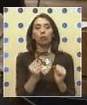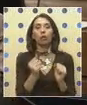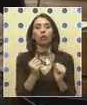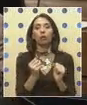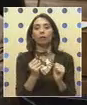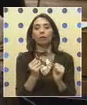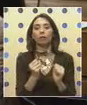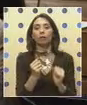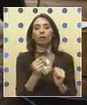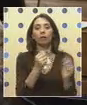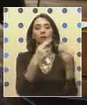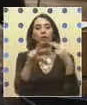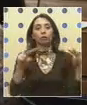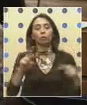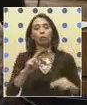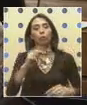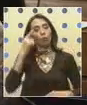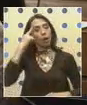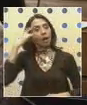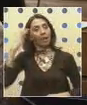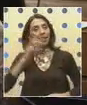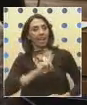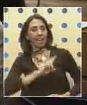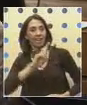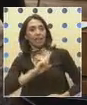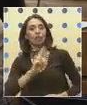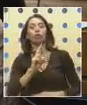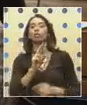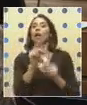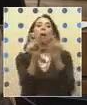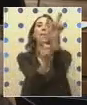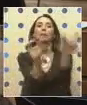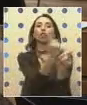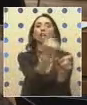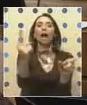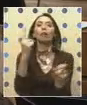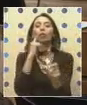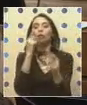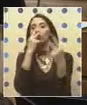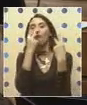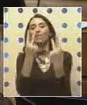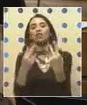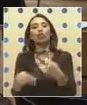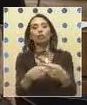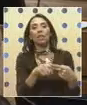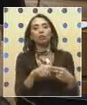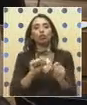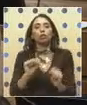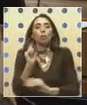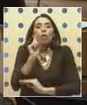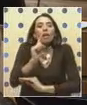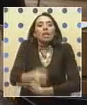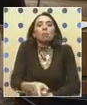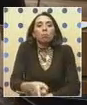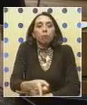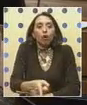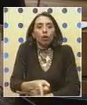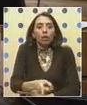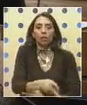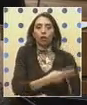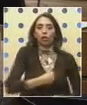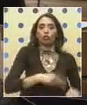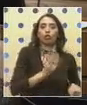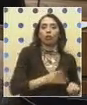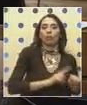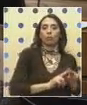religiosas, las visiones personales que cada uno tiene de la sociedad a través de lo que nos corresponde